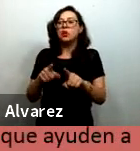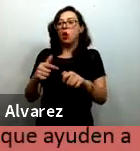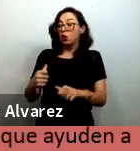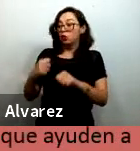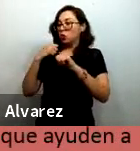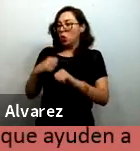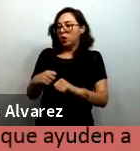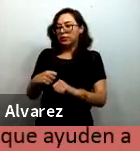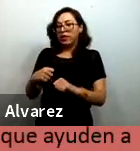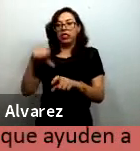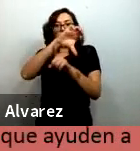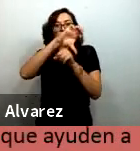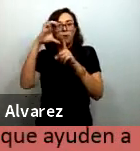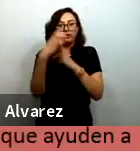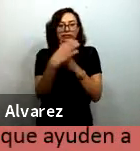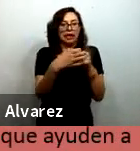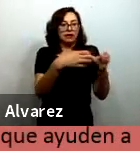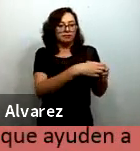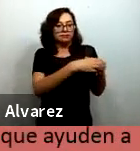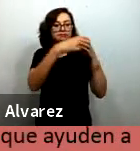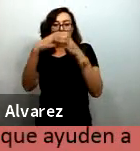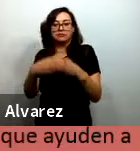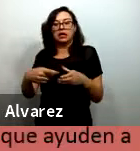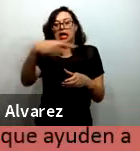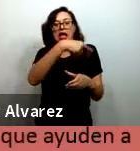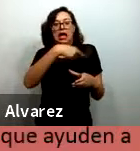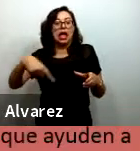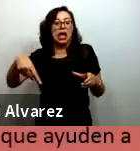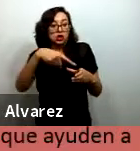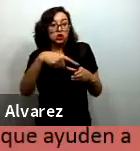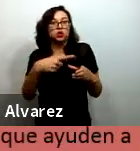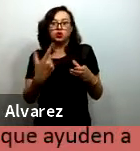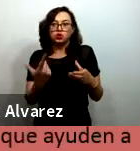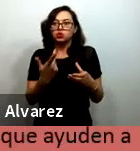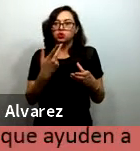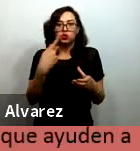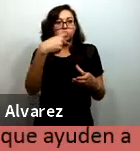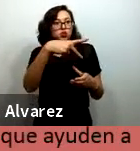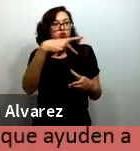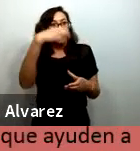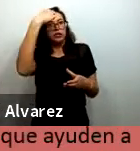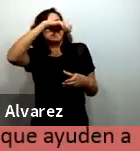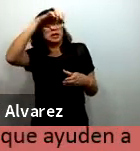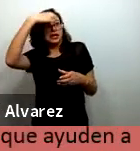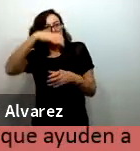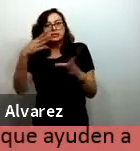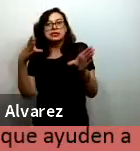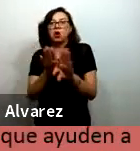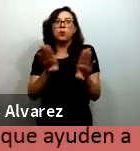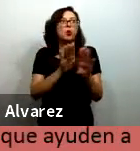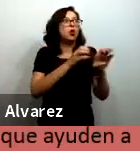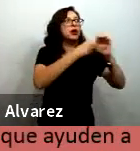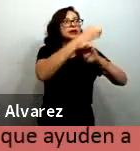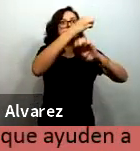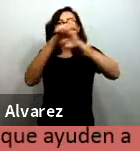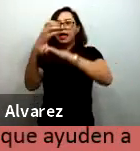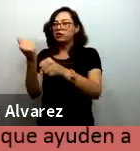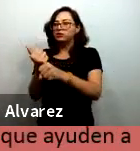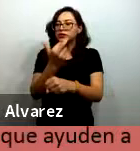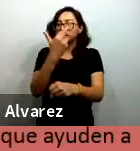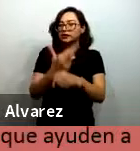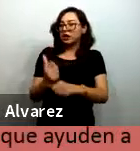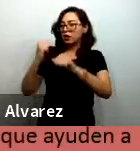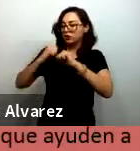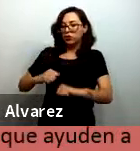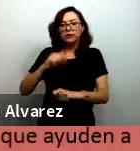interesa mucho escuchar la voz que sean los propios secretarios de educación de las entidades las autoridades las que nos